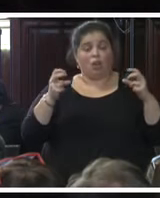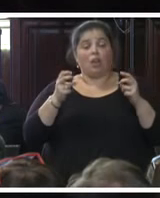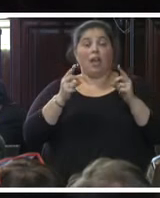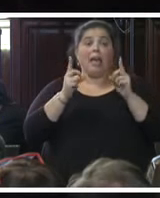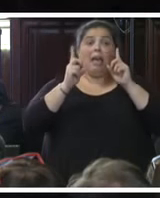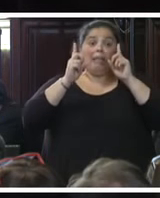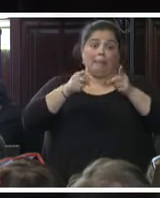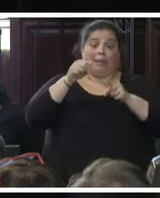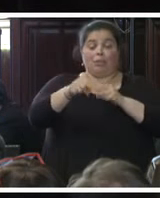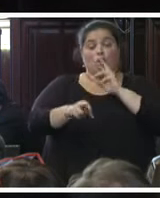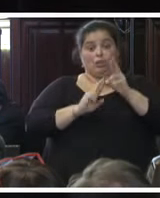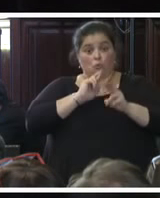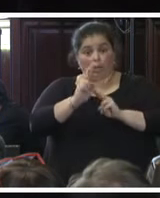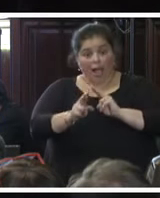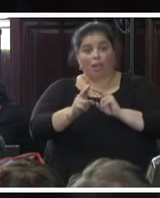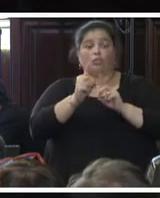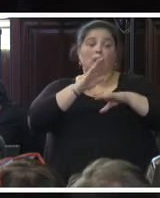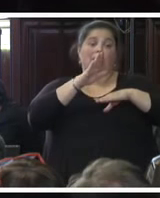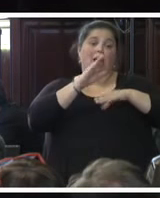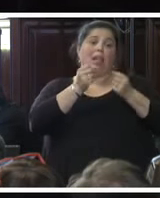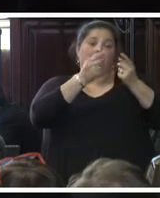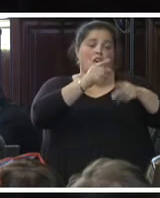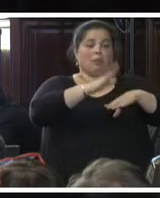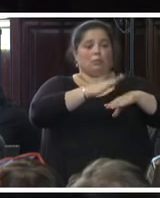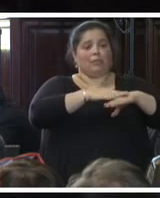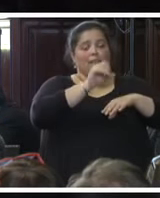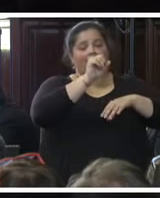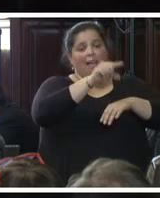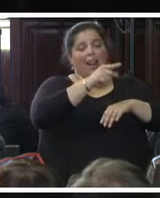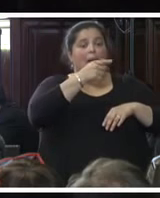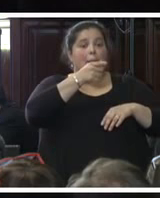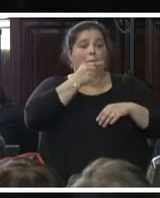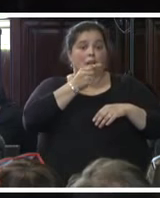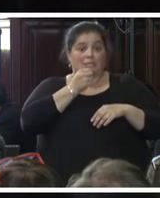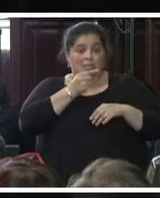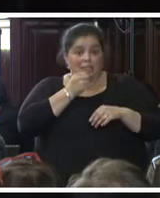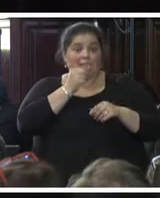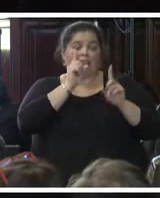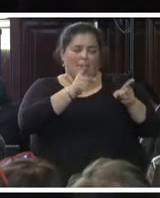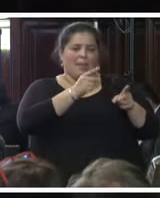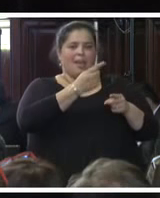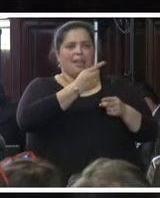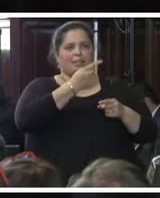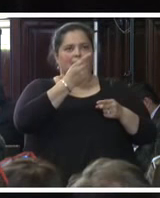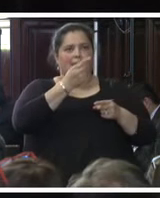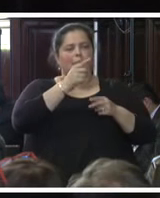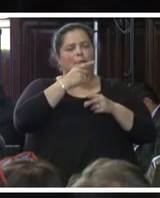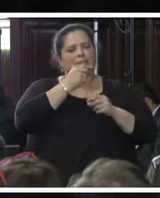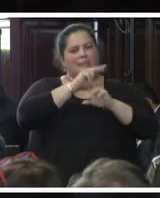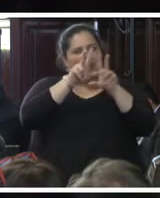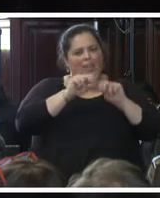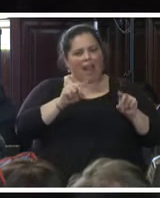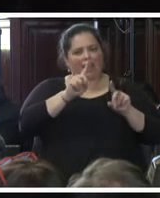de esos resultados, se encargó a la Policía Ministerial de la Procuraduría General de la República y a la Policía Federal la